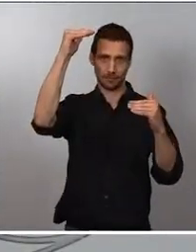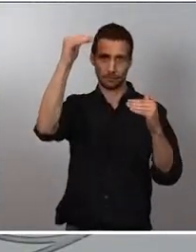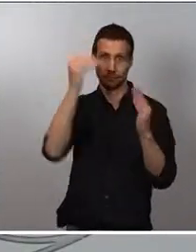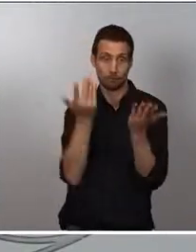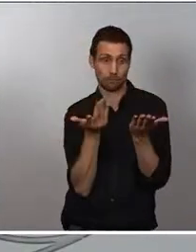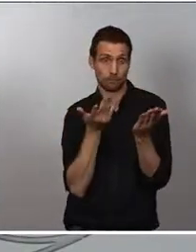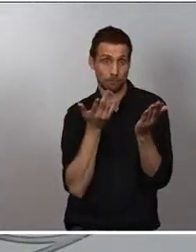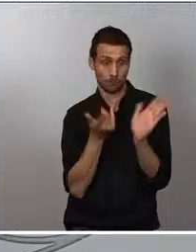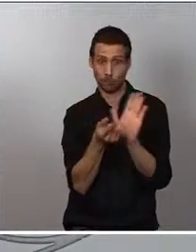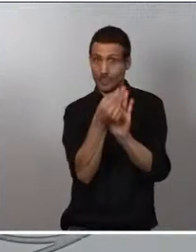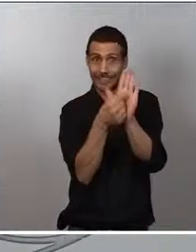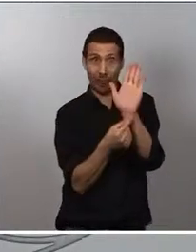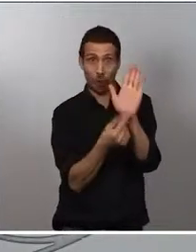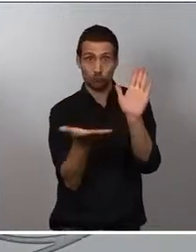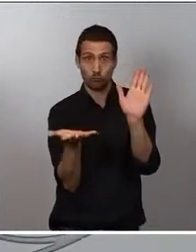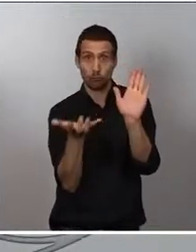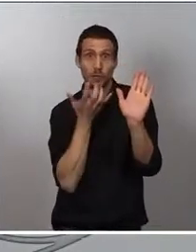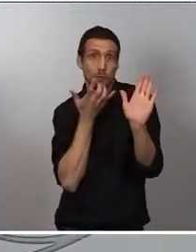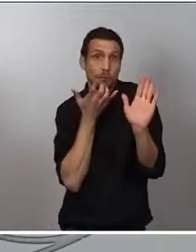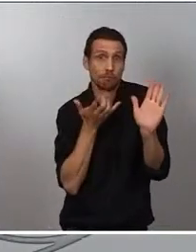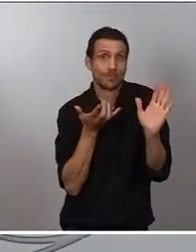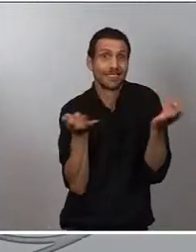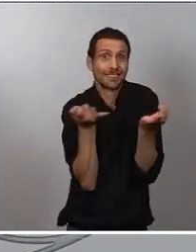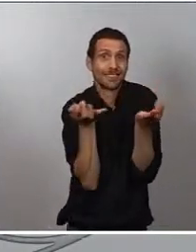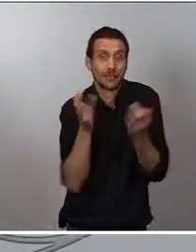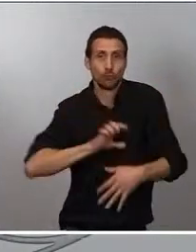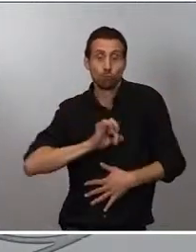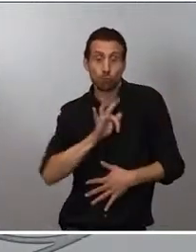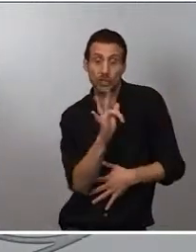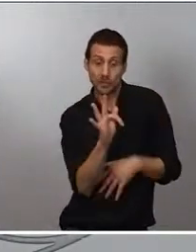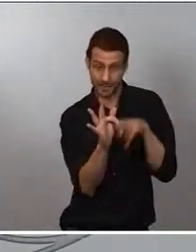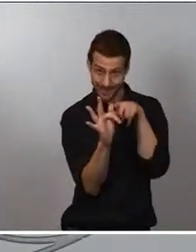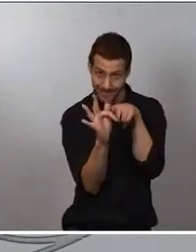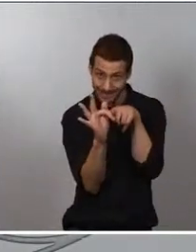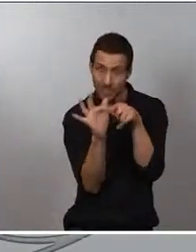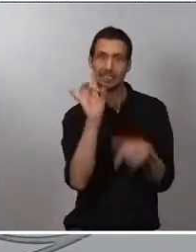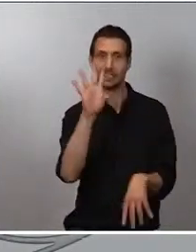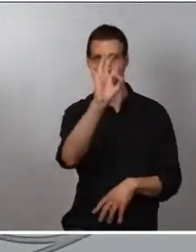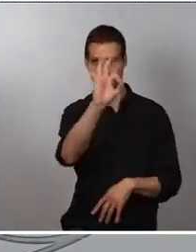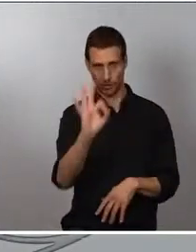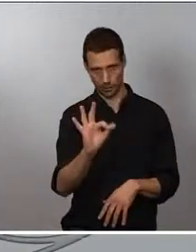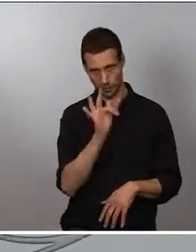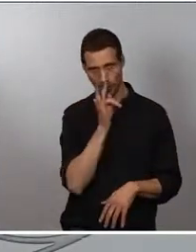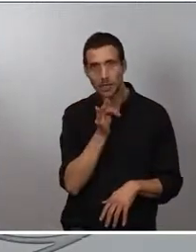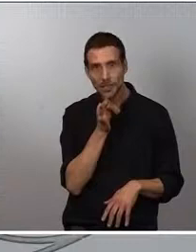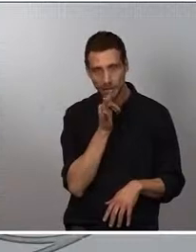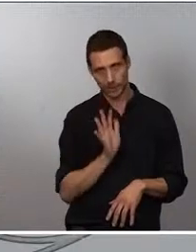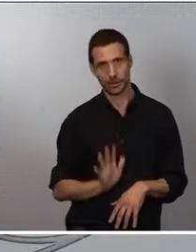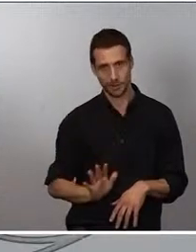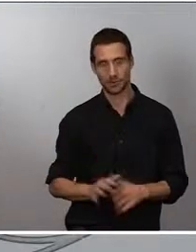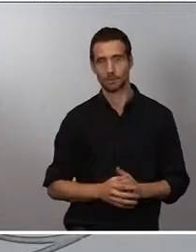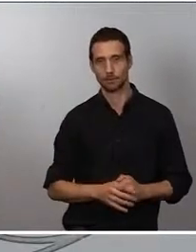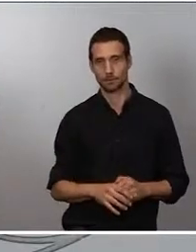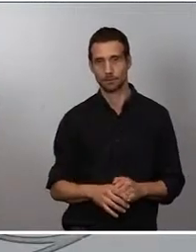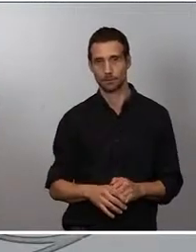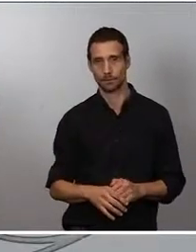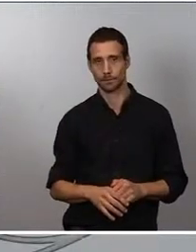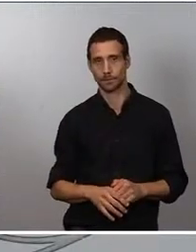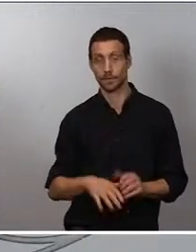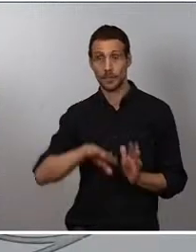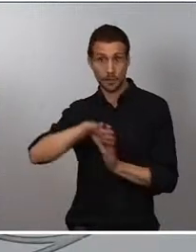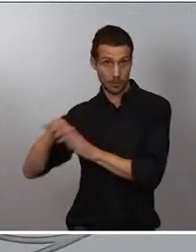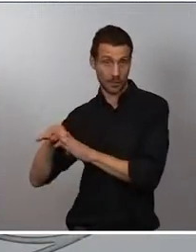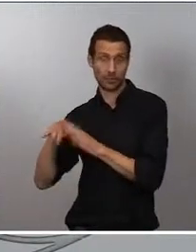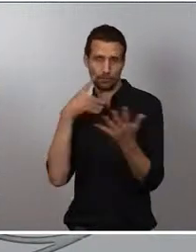que todavía se sitúa en torno al 15%. Por otro lado, también es importante subrayar la